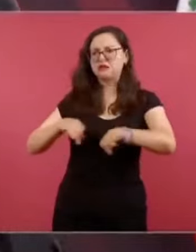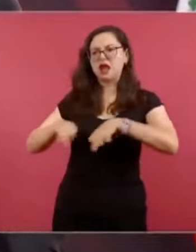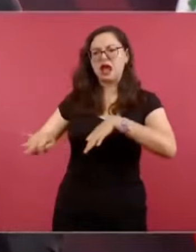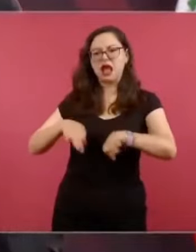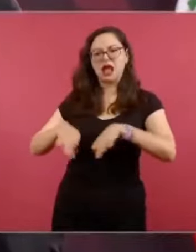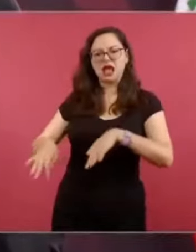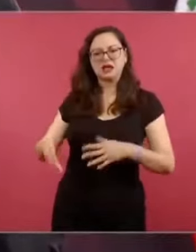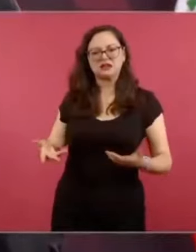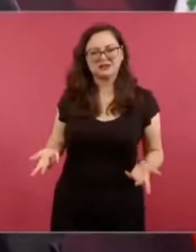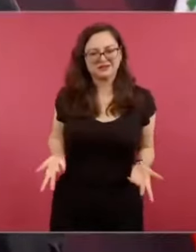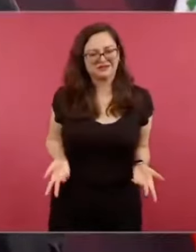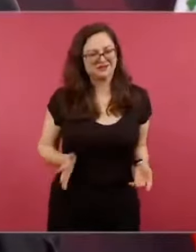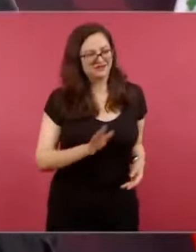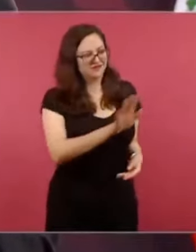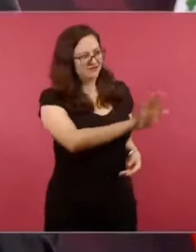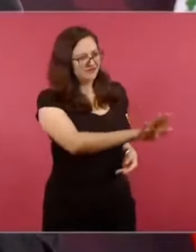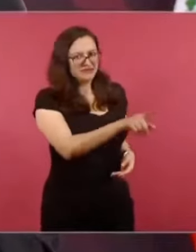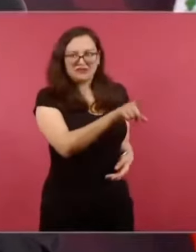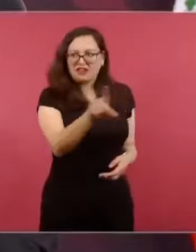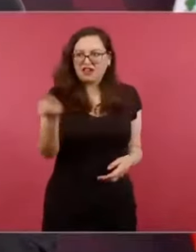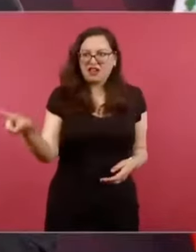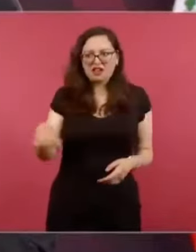Además,